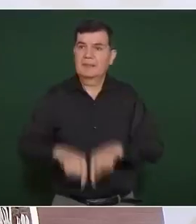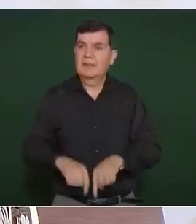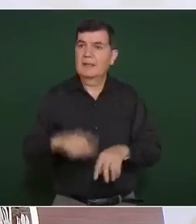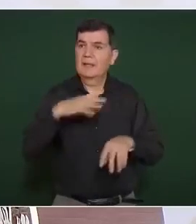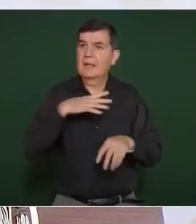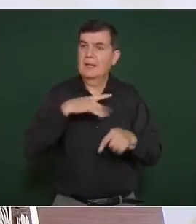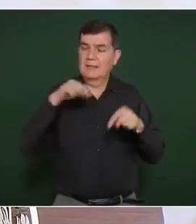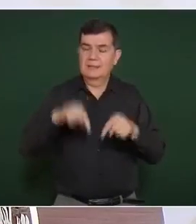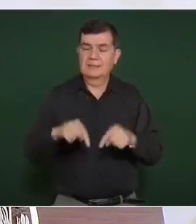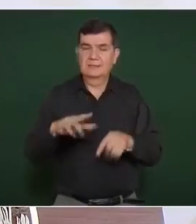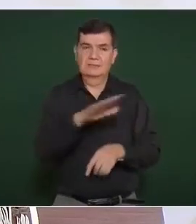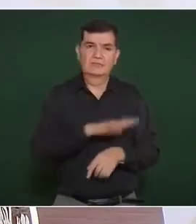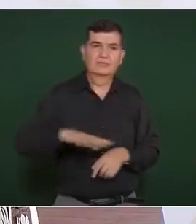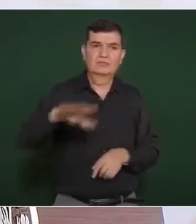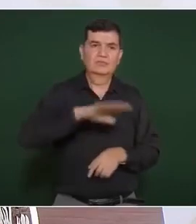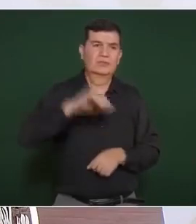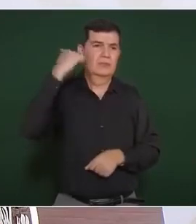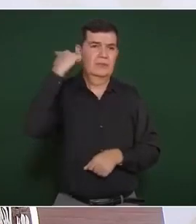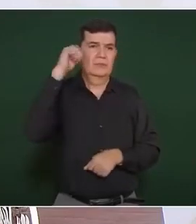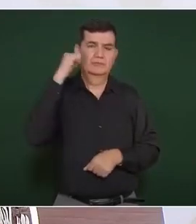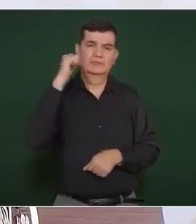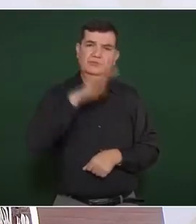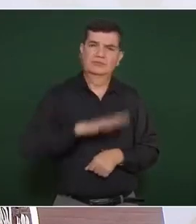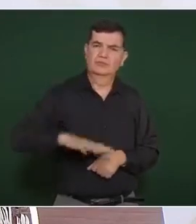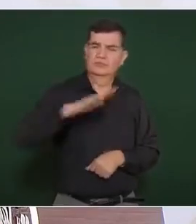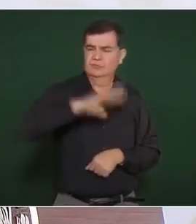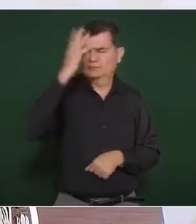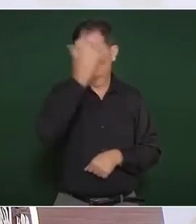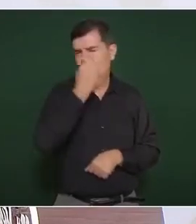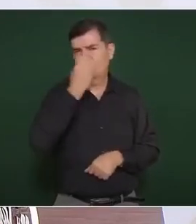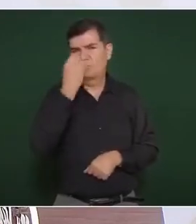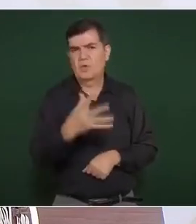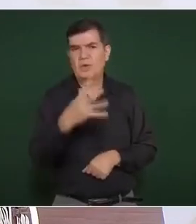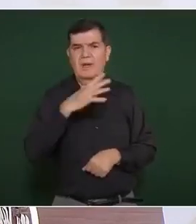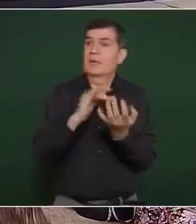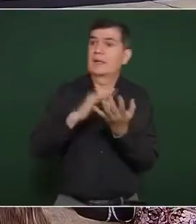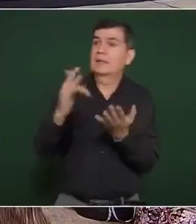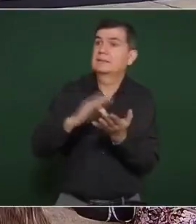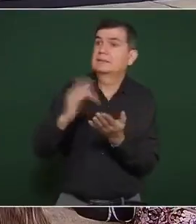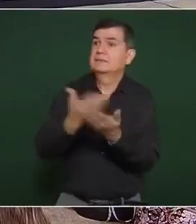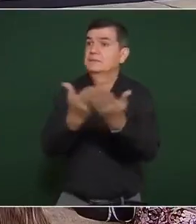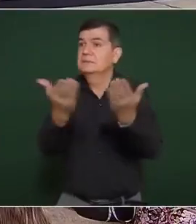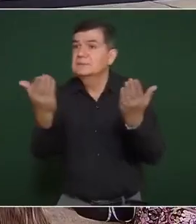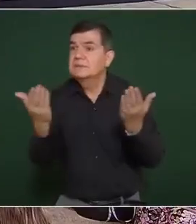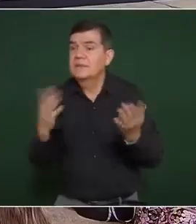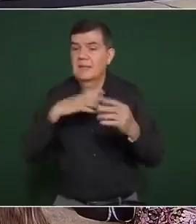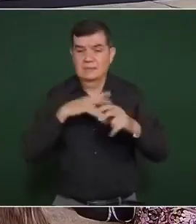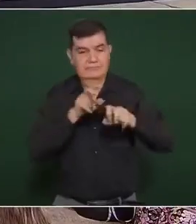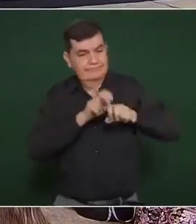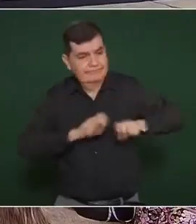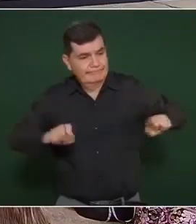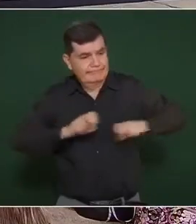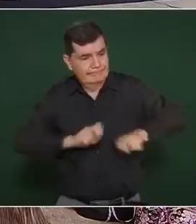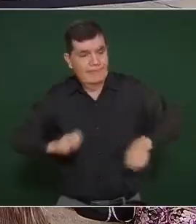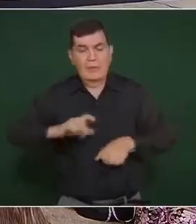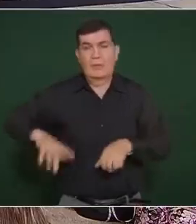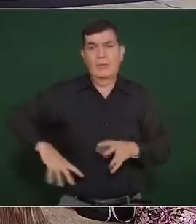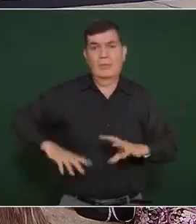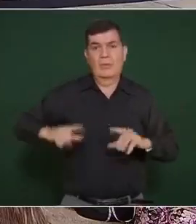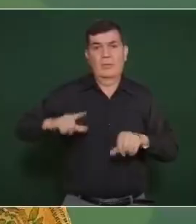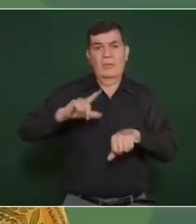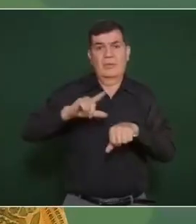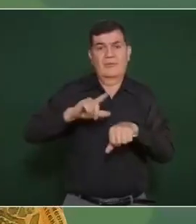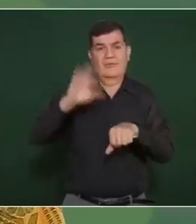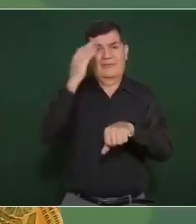Plan General de Reconstrucción tras las afectaciones del huracán Otis, estrategia que ha permitido la normalidad y la reactivación